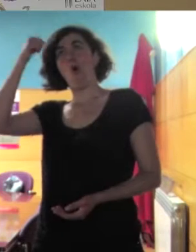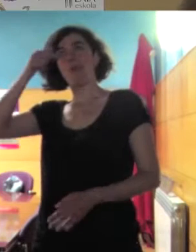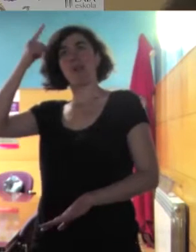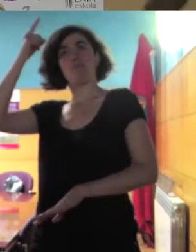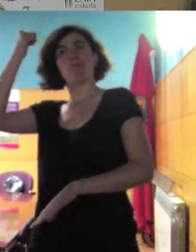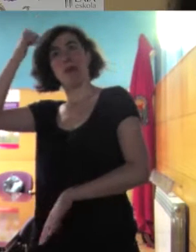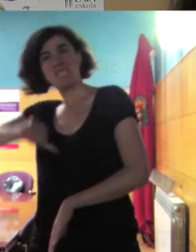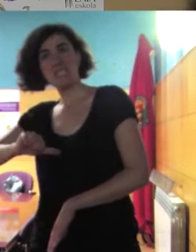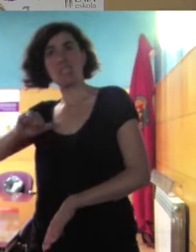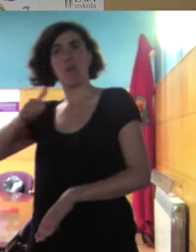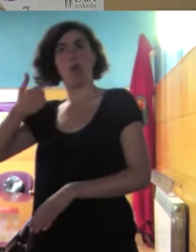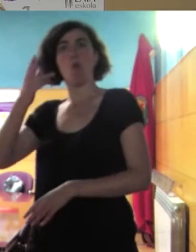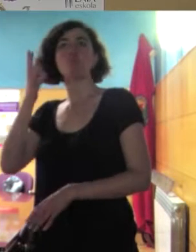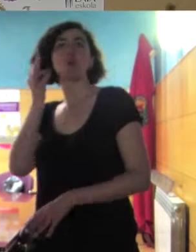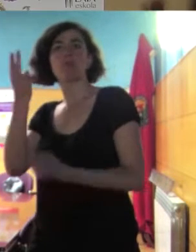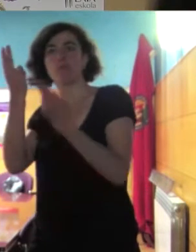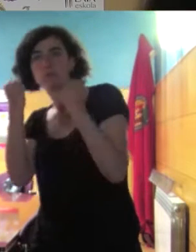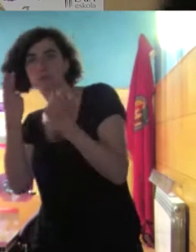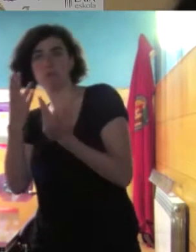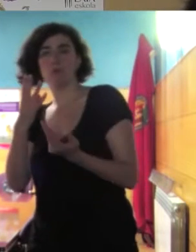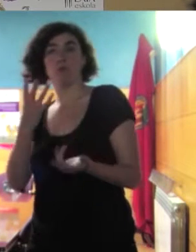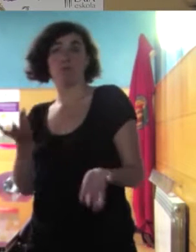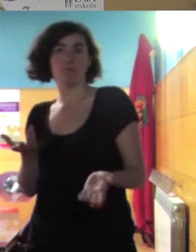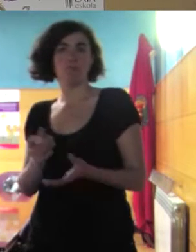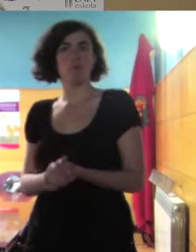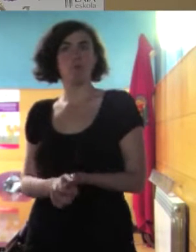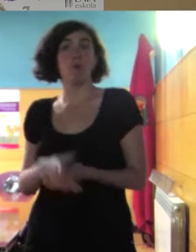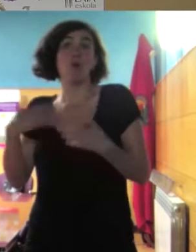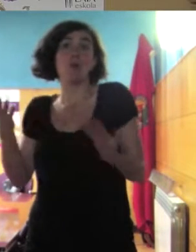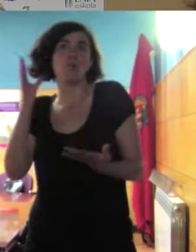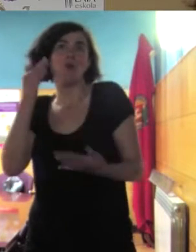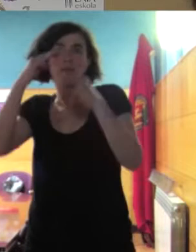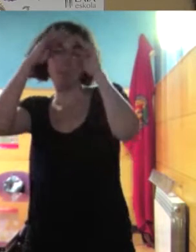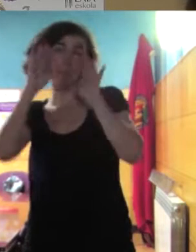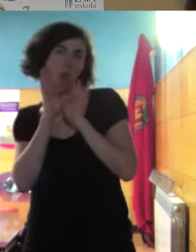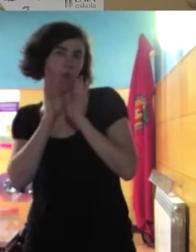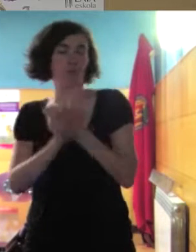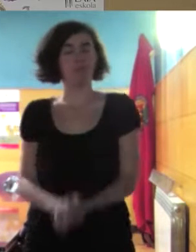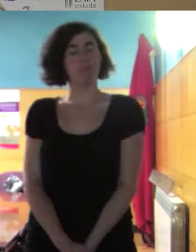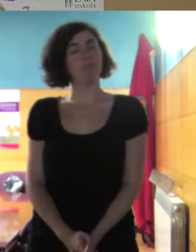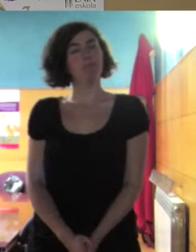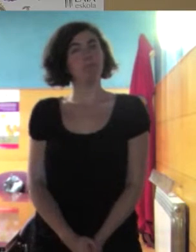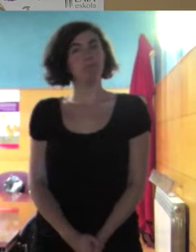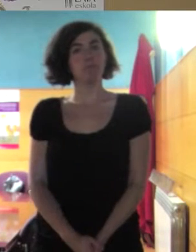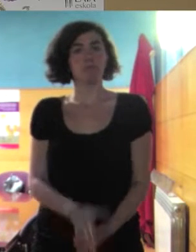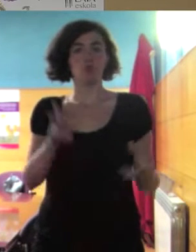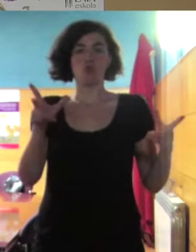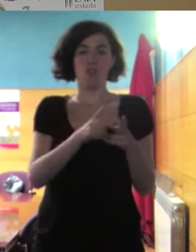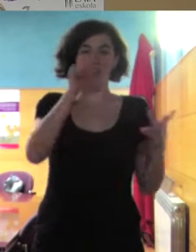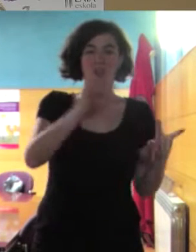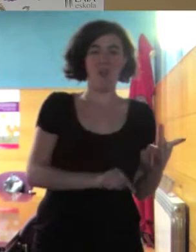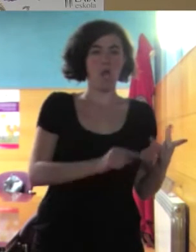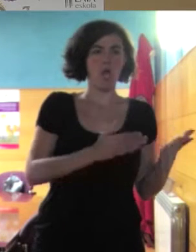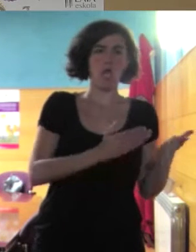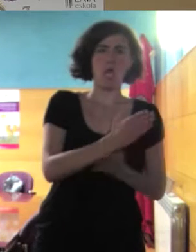musulmana que llevan pañuelo y entonces fijaos la sociedad local hay una parte de la sociedad local que piensa que